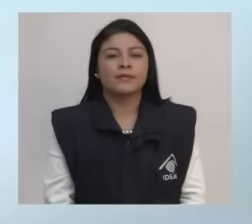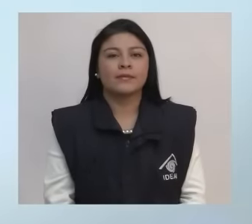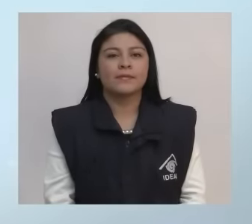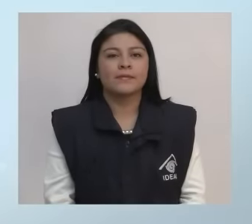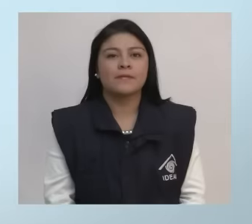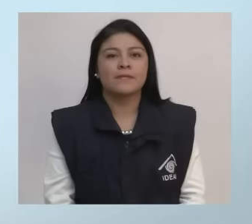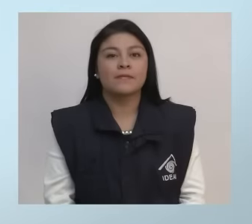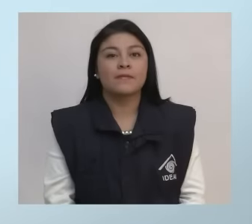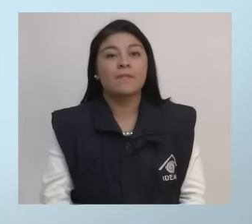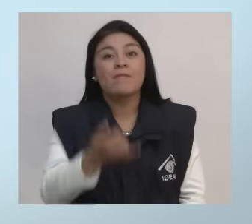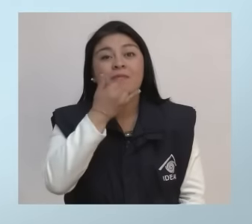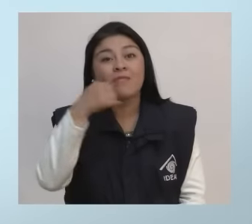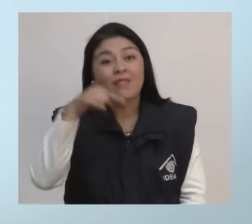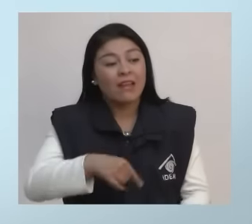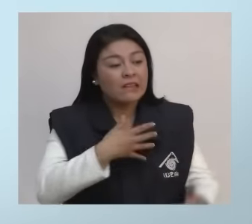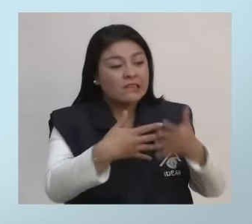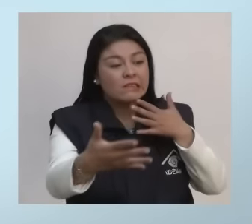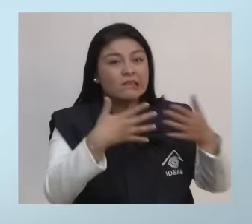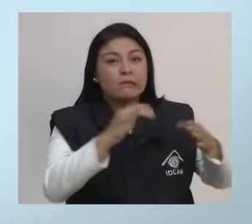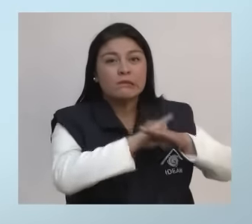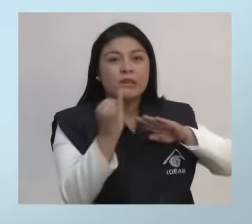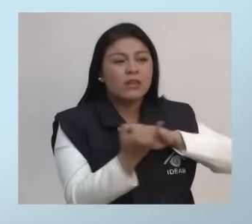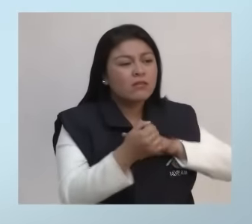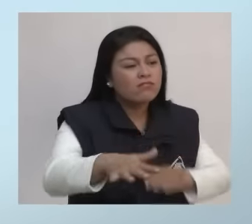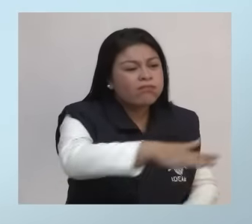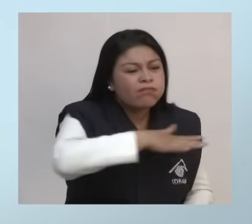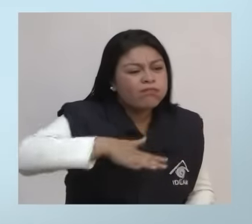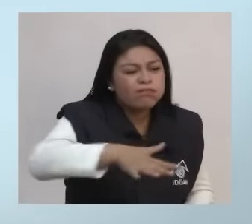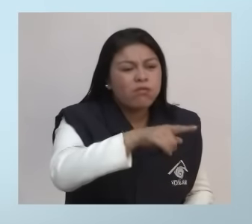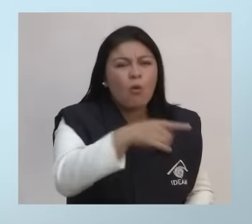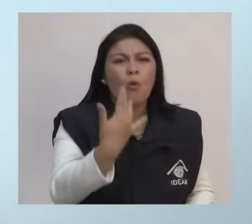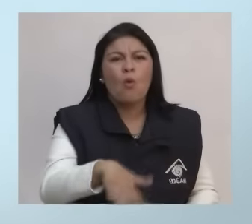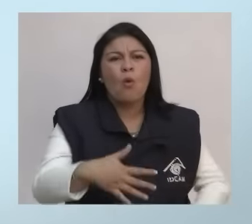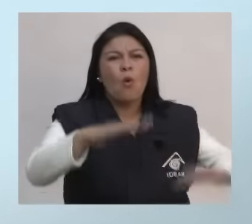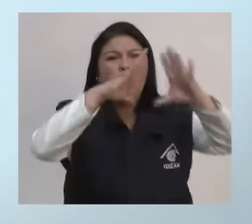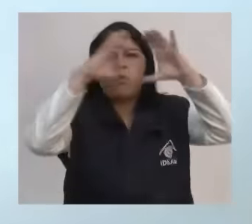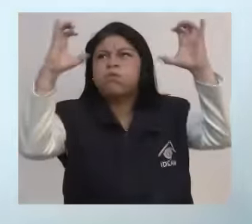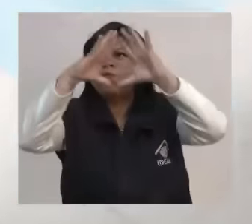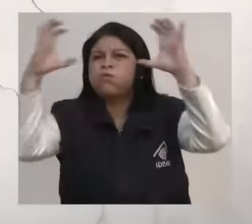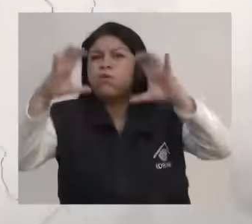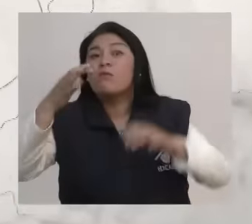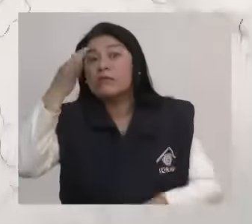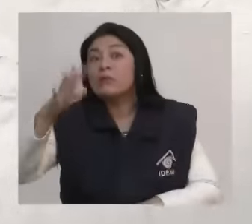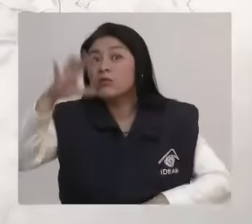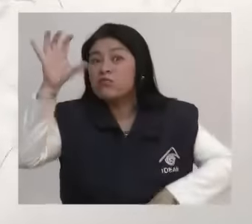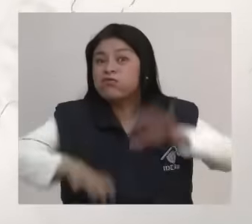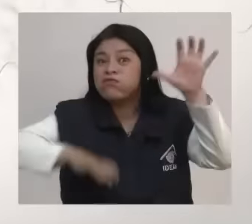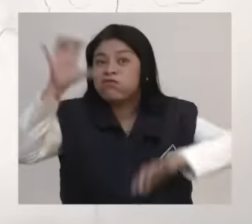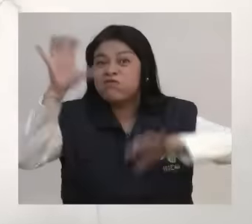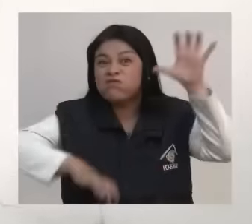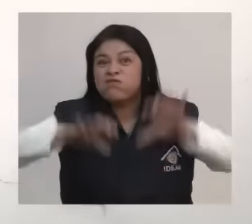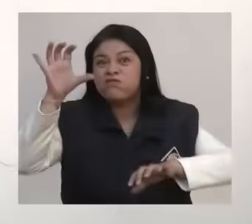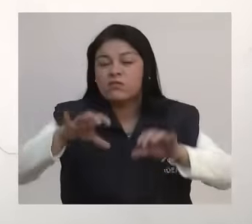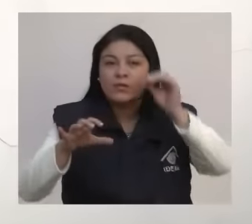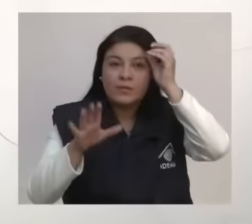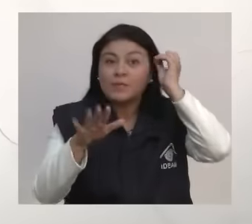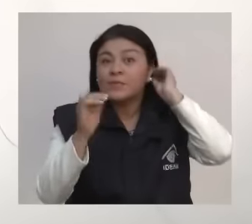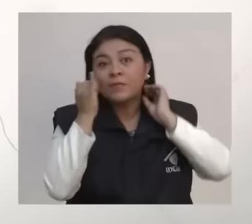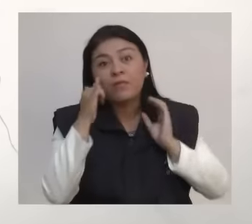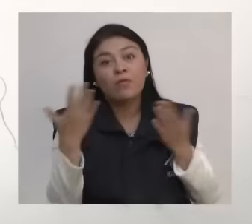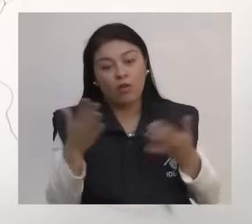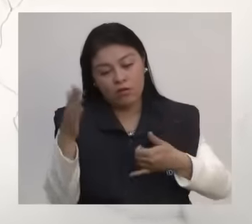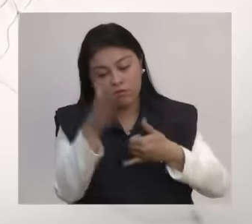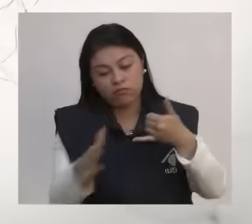Mientras que en nuestro archipiélago y sus alrededores, encontramos cielo cubierto con posibilidad de lluvias Observando el litoral